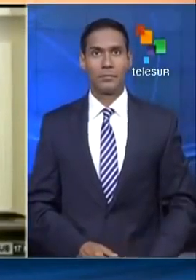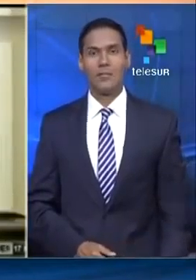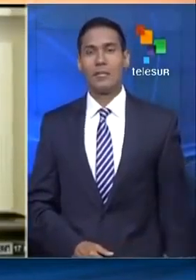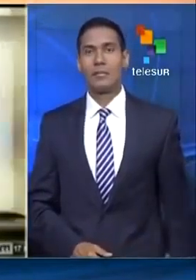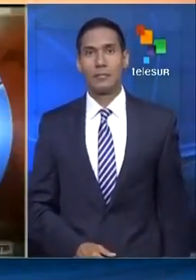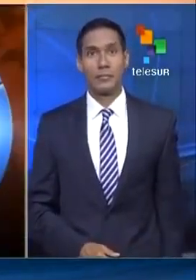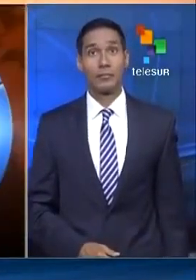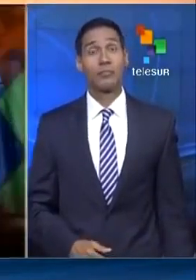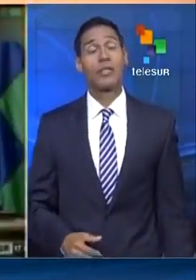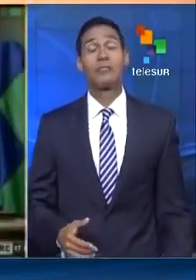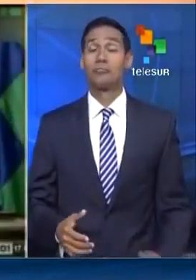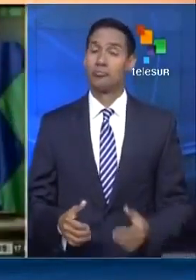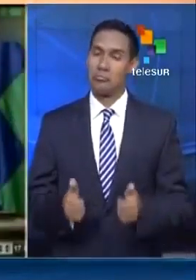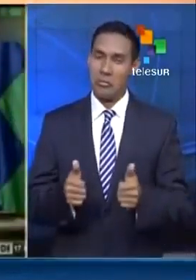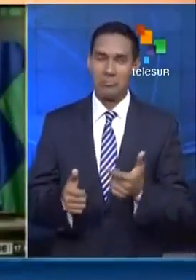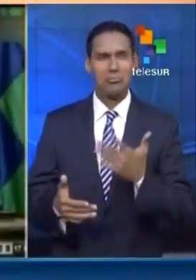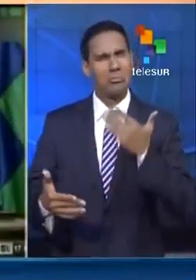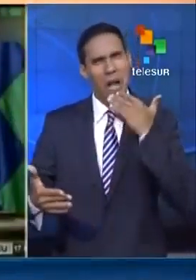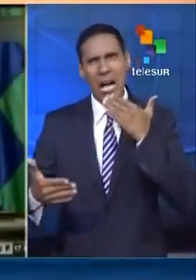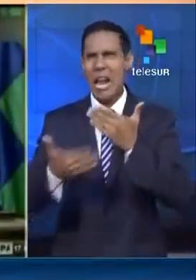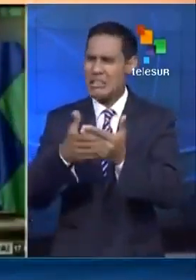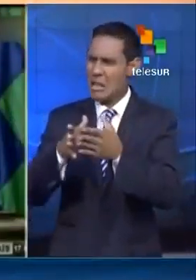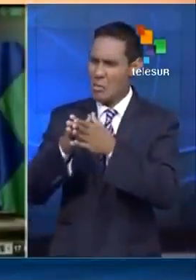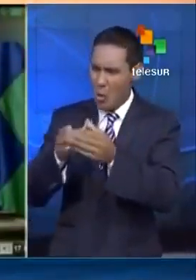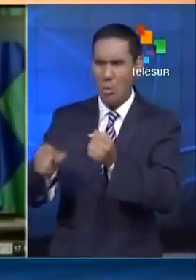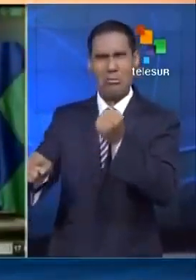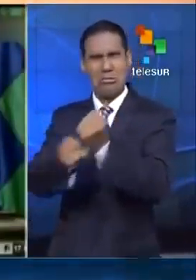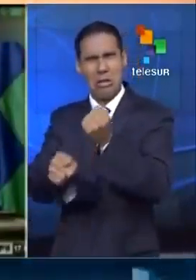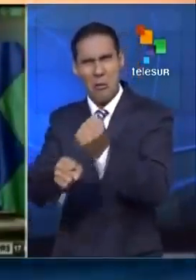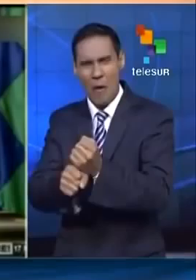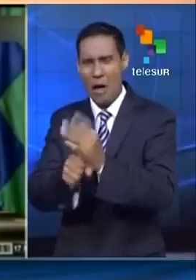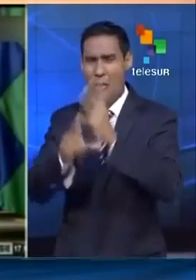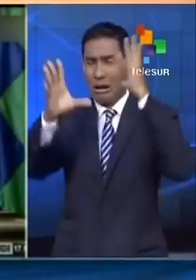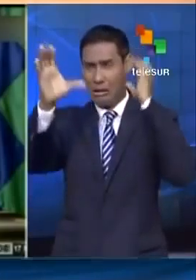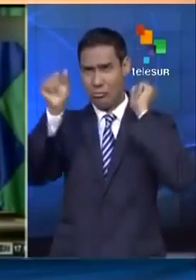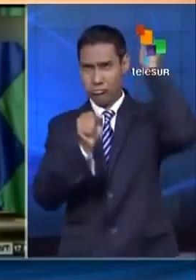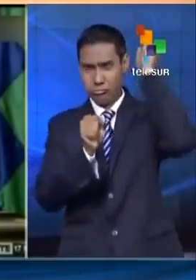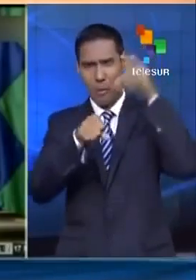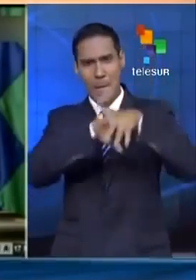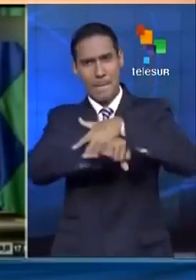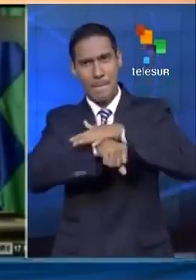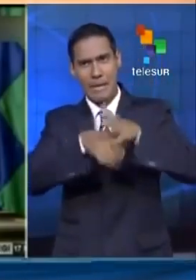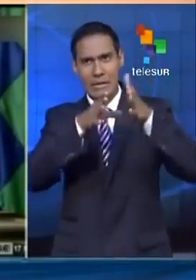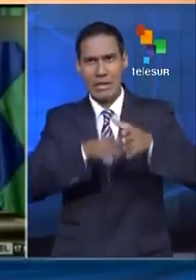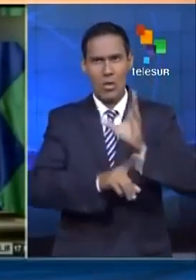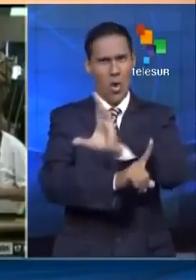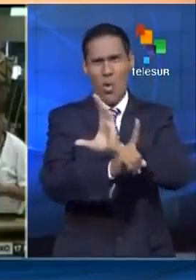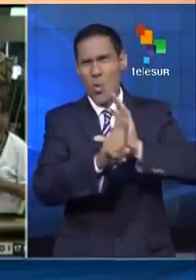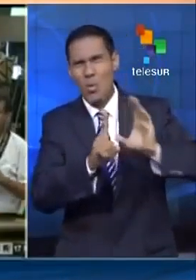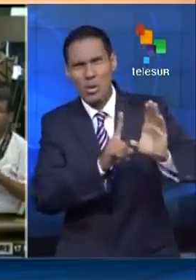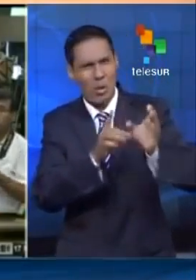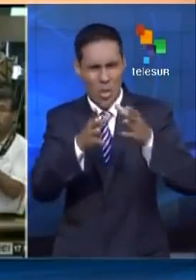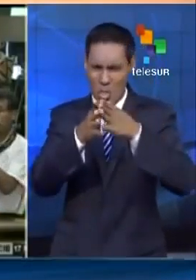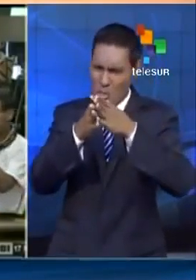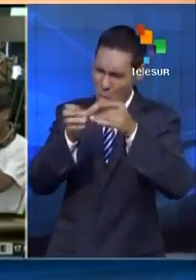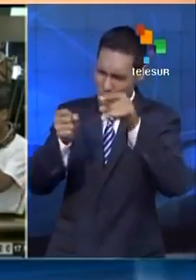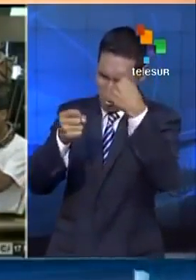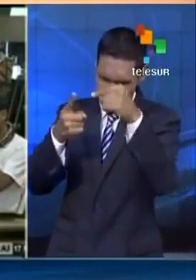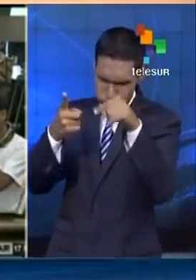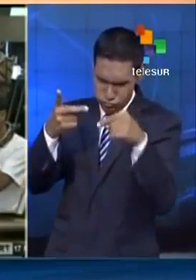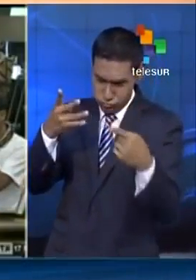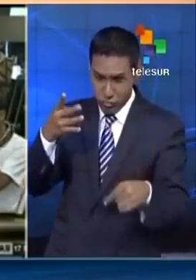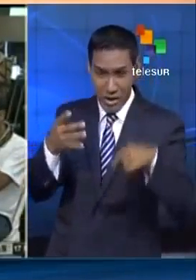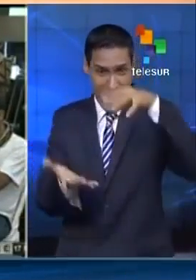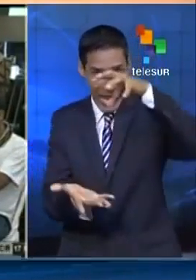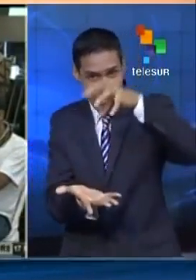Y gracias a las gestiones desde la Cancillería, desde el Ministerio de Cultura, todo el Estado plurinacional,